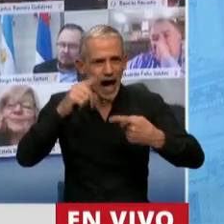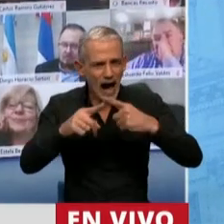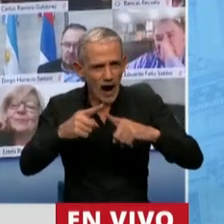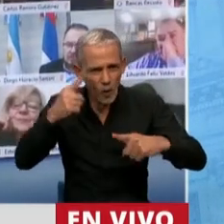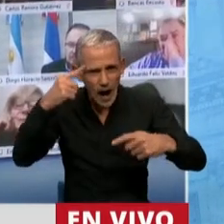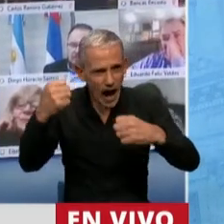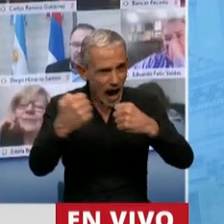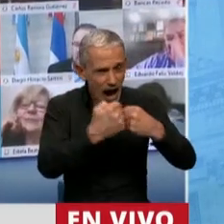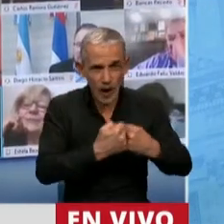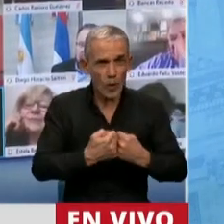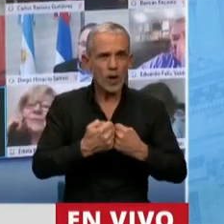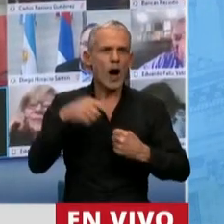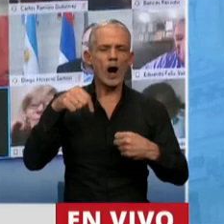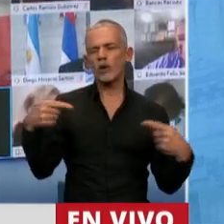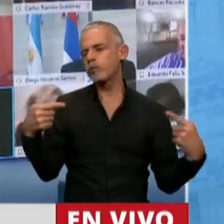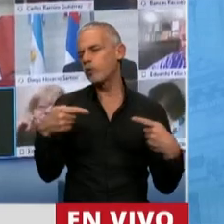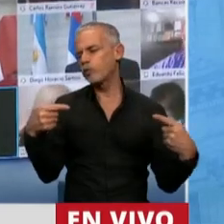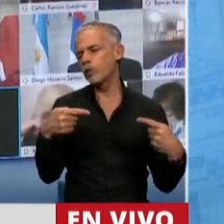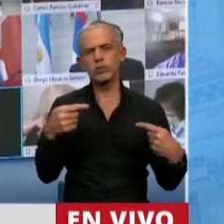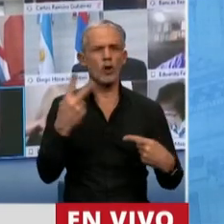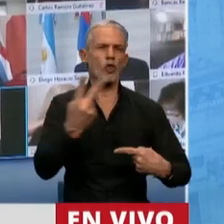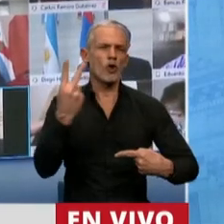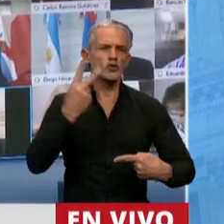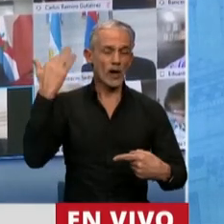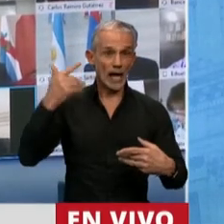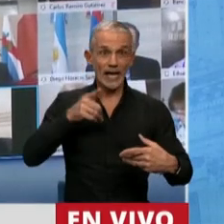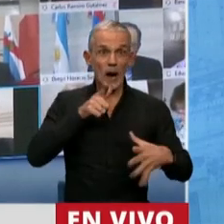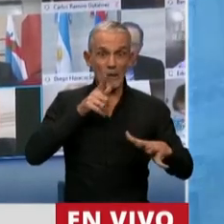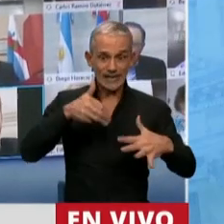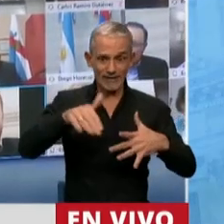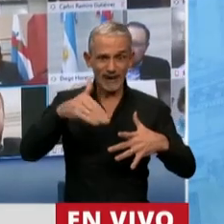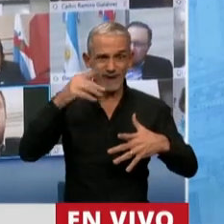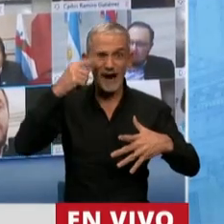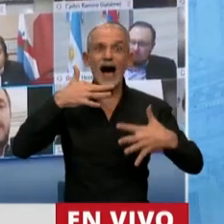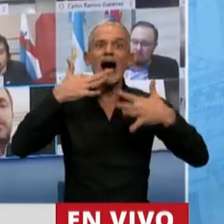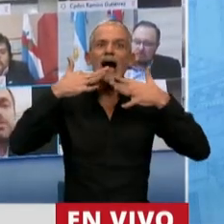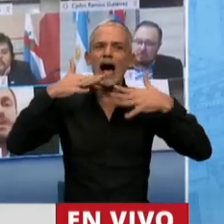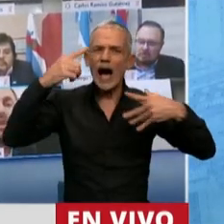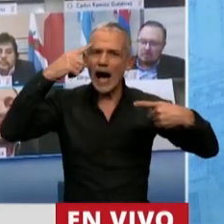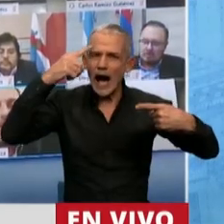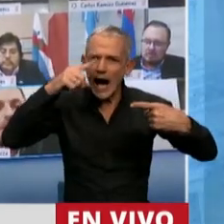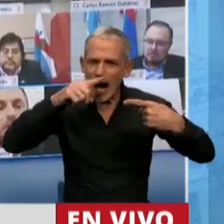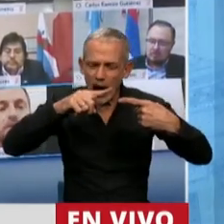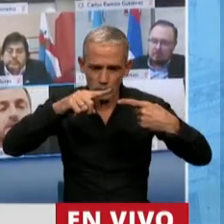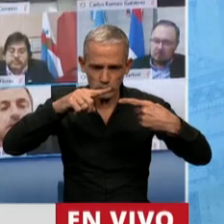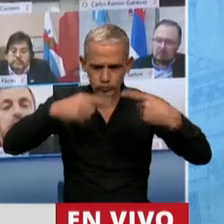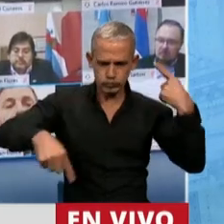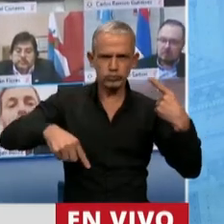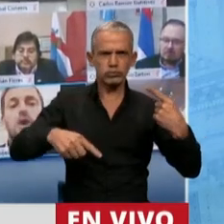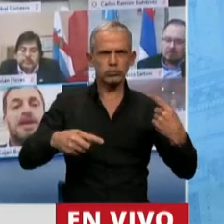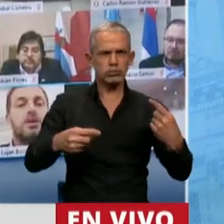este momento donde todo es conflicto, hace dos horas parecía que lograbamos un entendimiento, algo pasó,